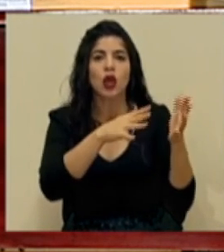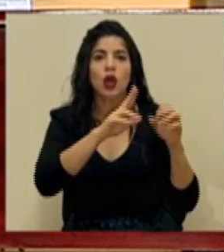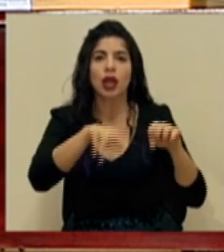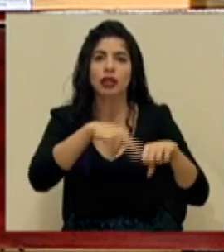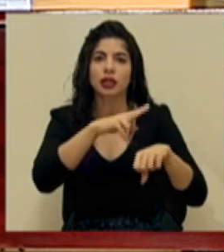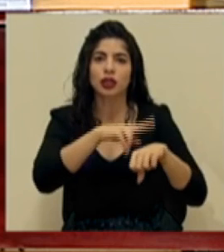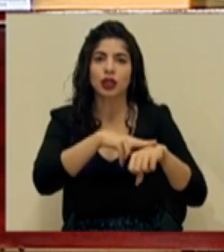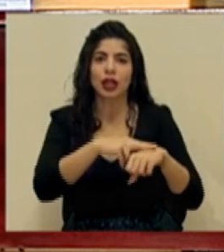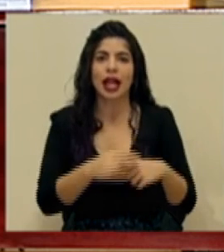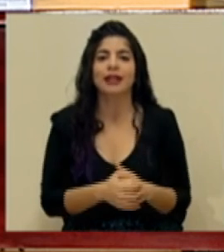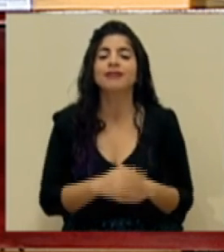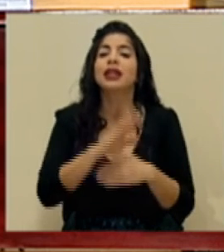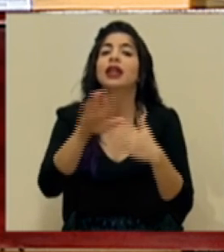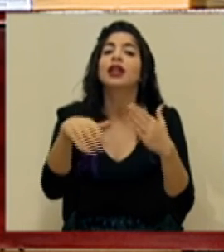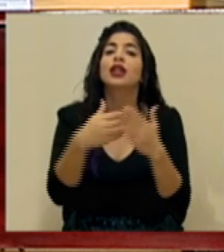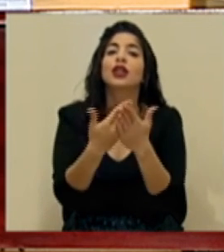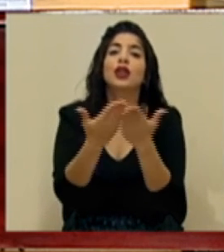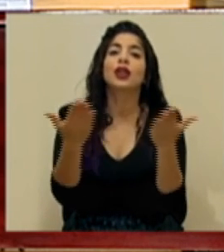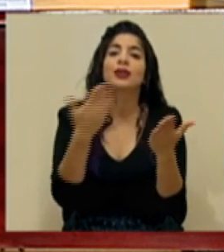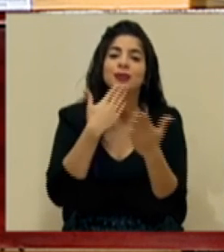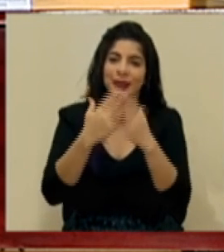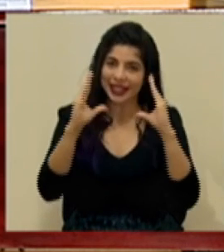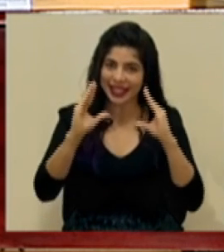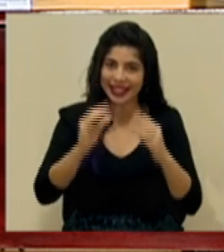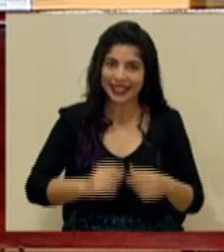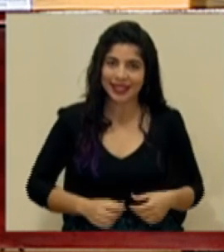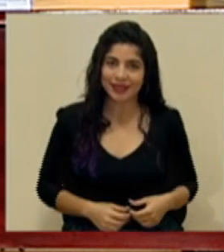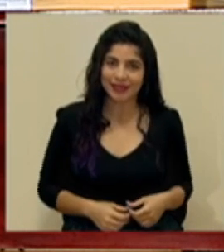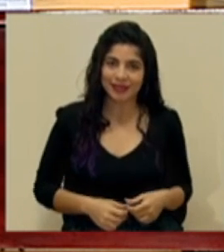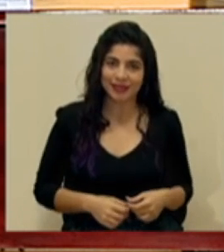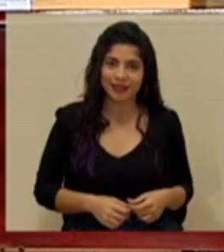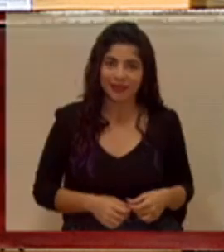Nacional. A todos y todas, muy buenas tardes.